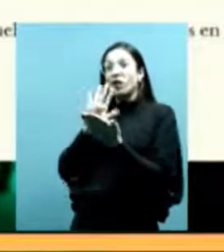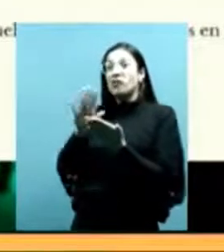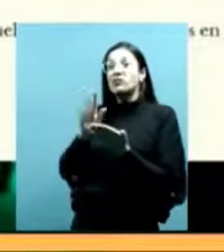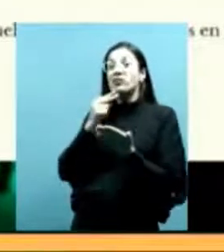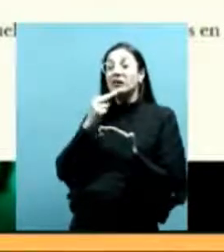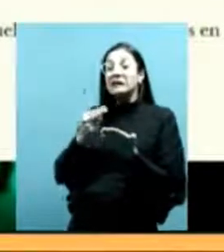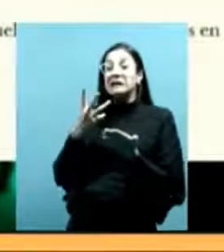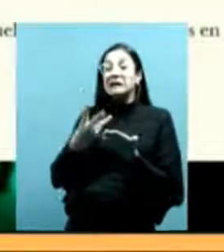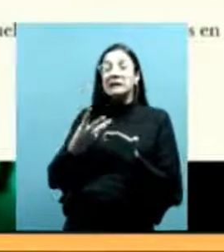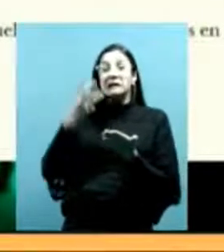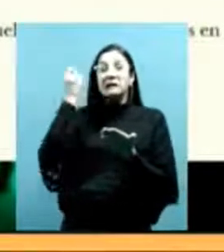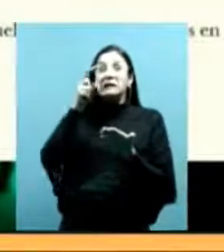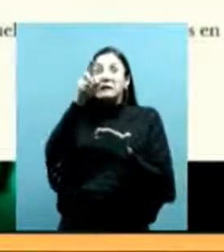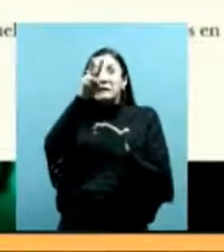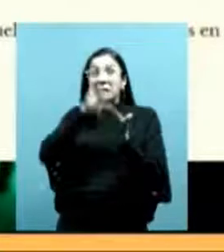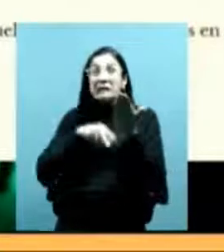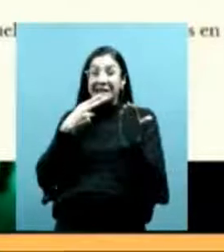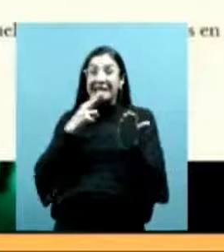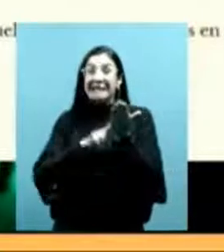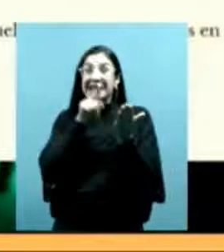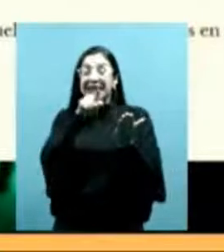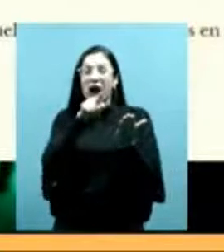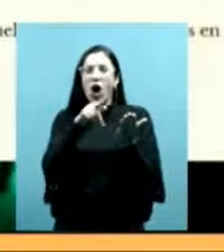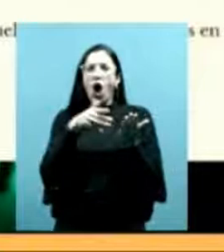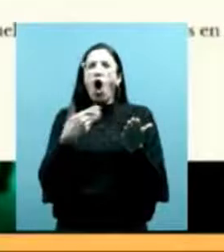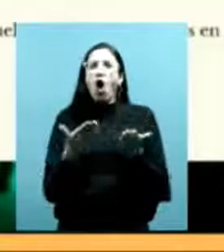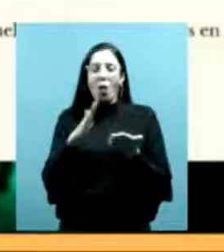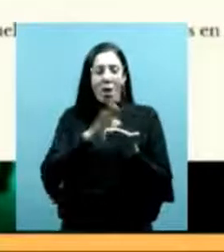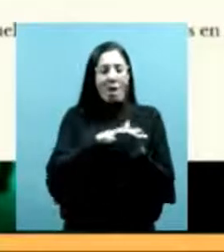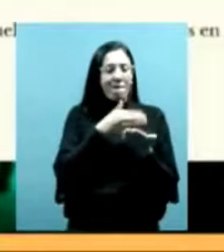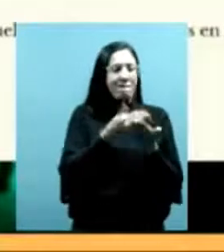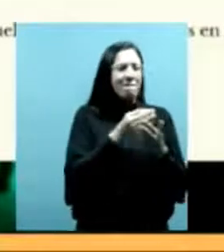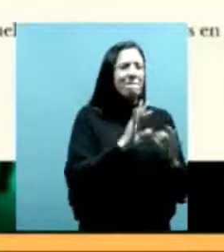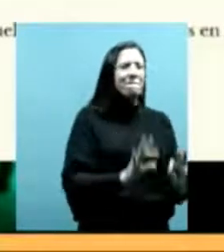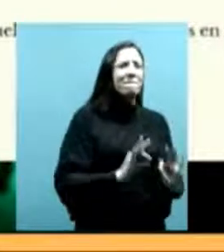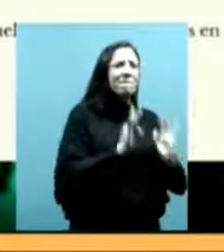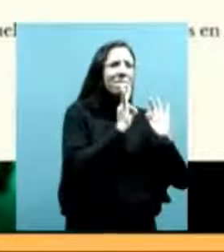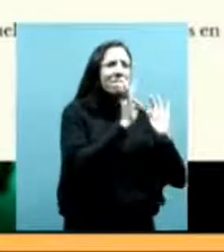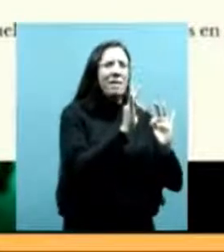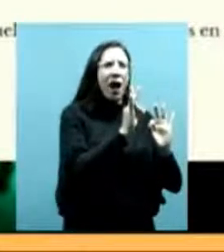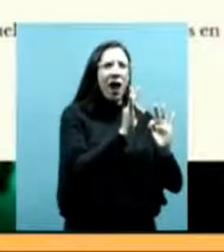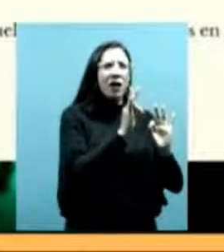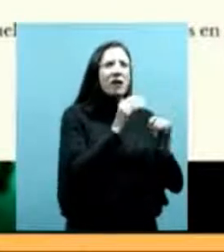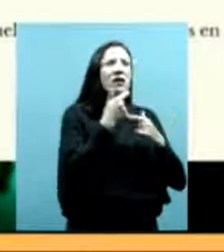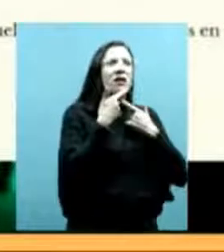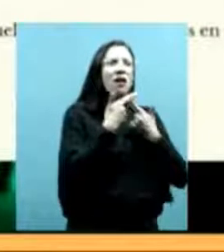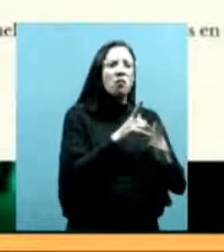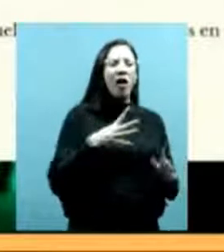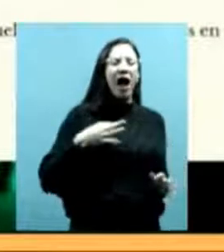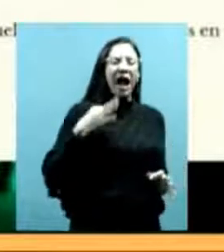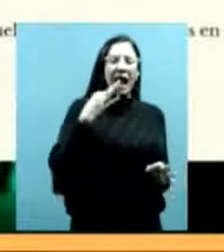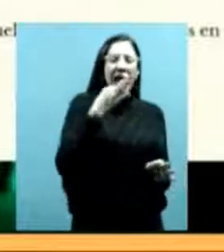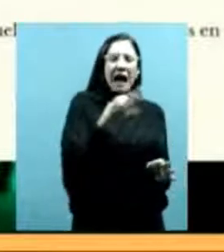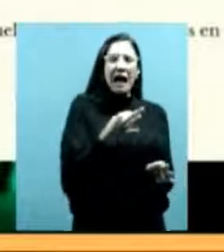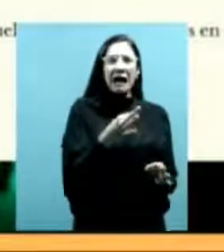evidentemente la carta de Juan de Dios no mentía pero el de usar un dato como estrategia de un lenguaje de época es como